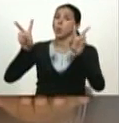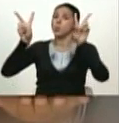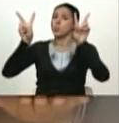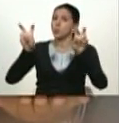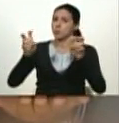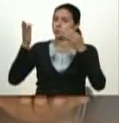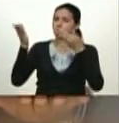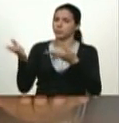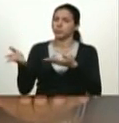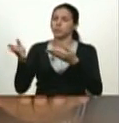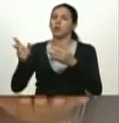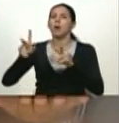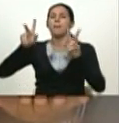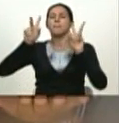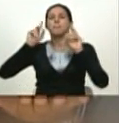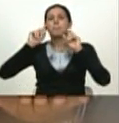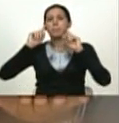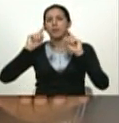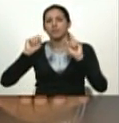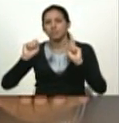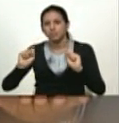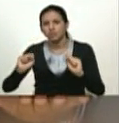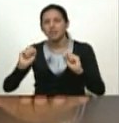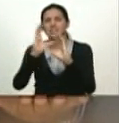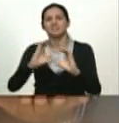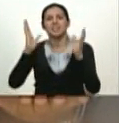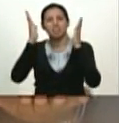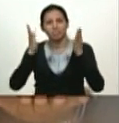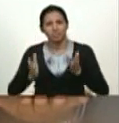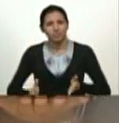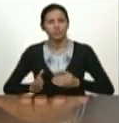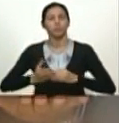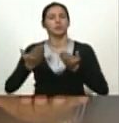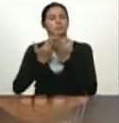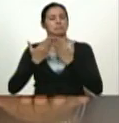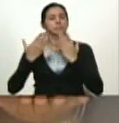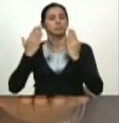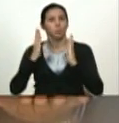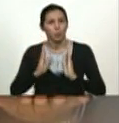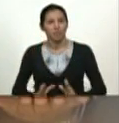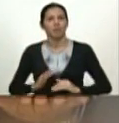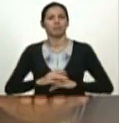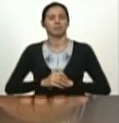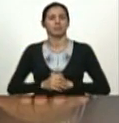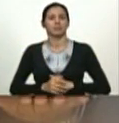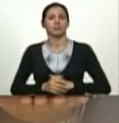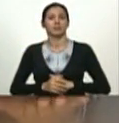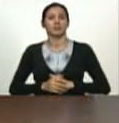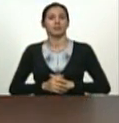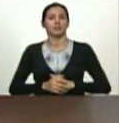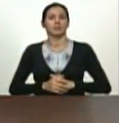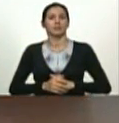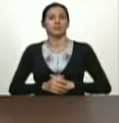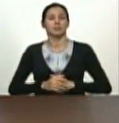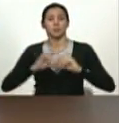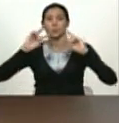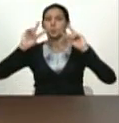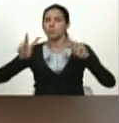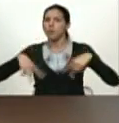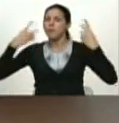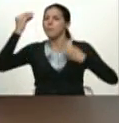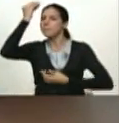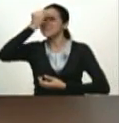de profesionales de científicos de estudiosos y de creadores de nuevos pensamientos nuevos